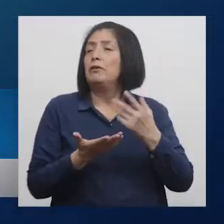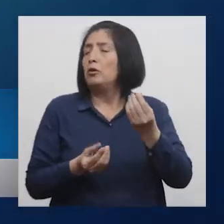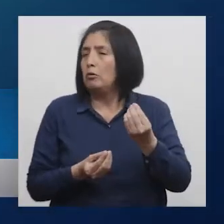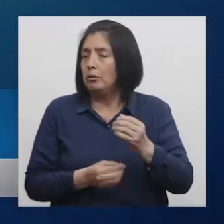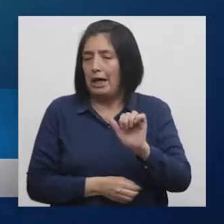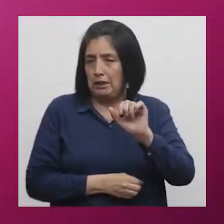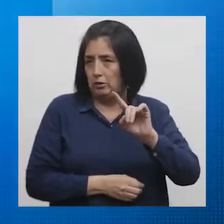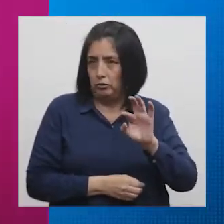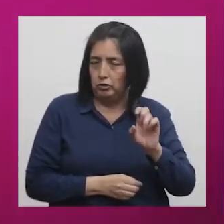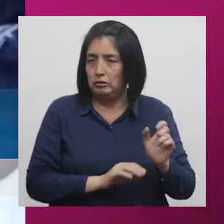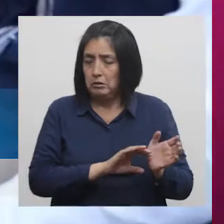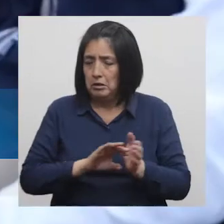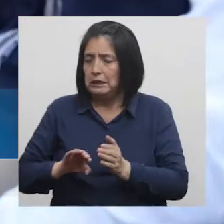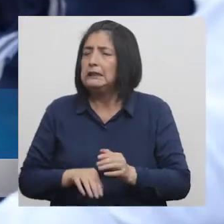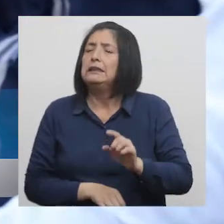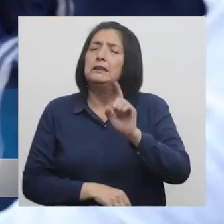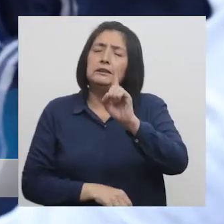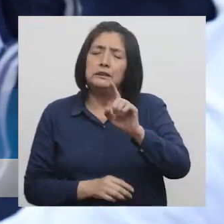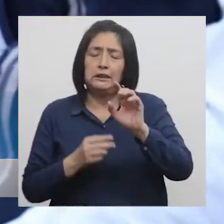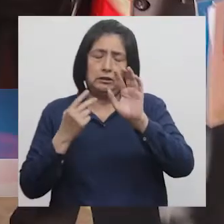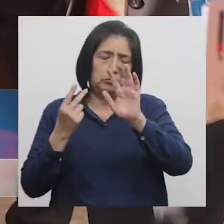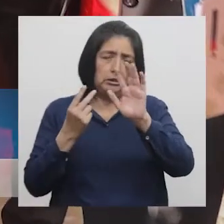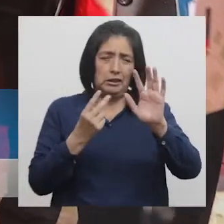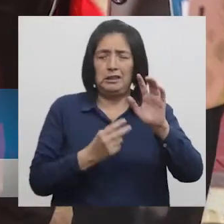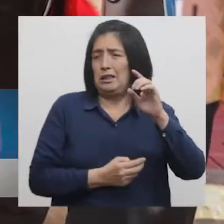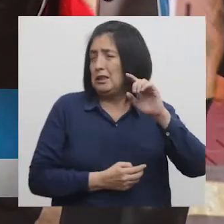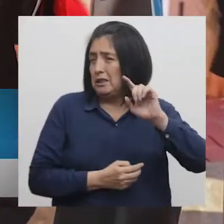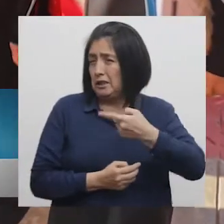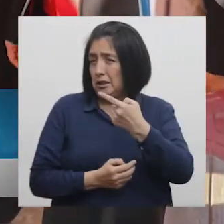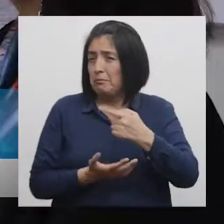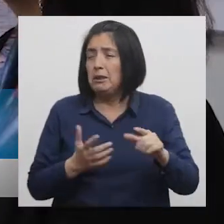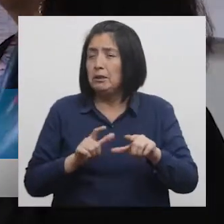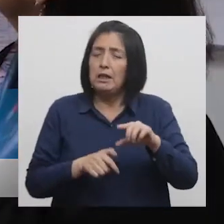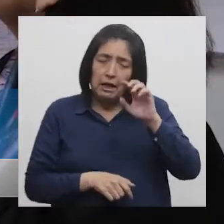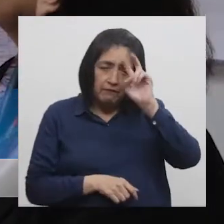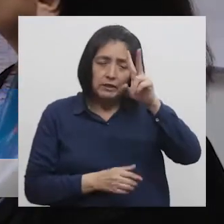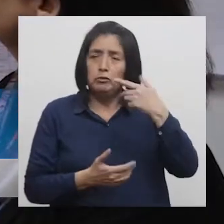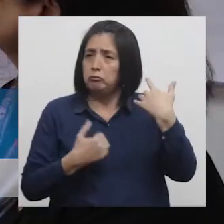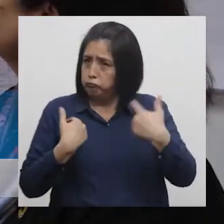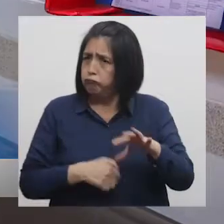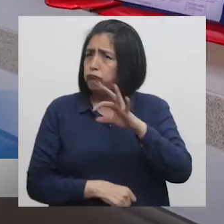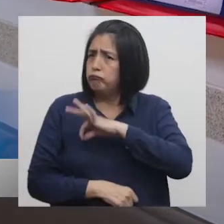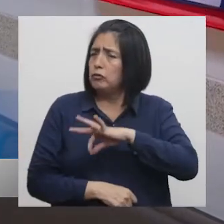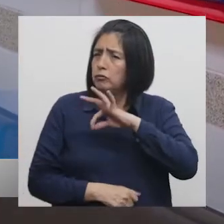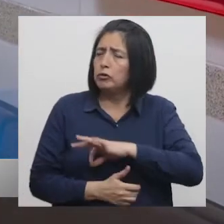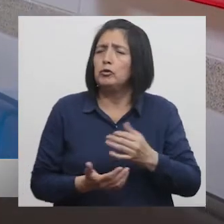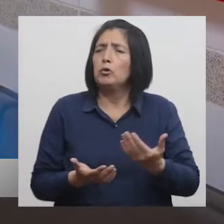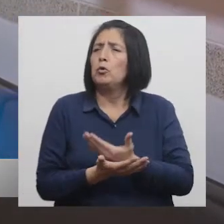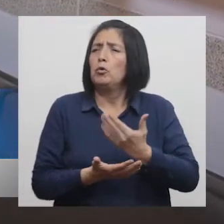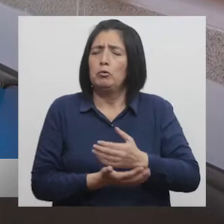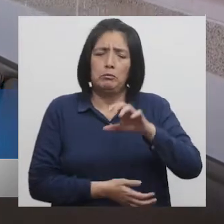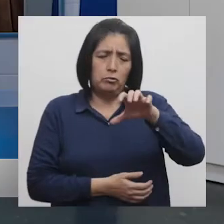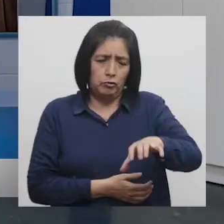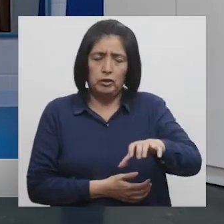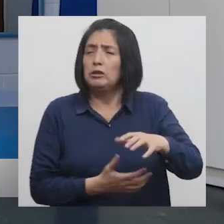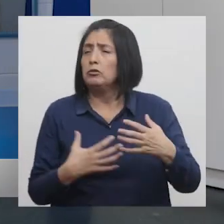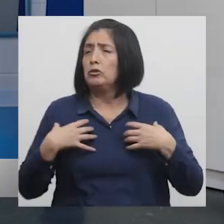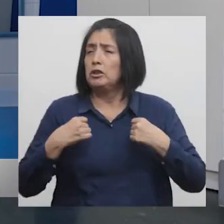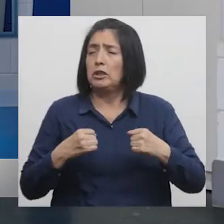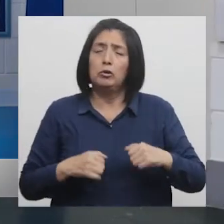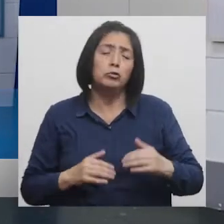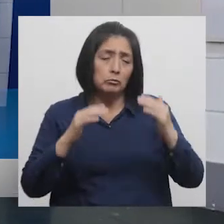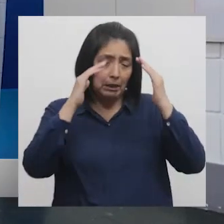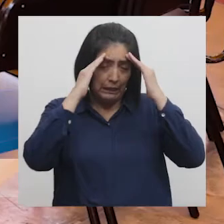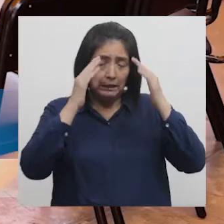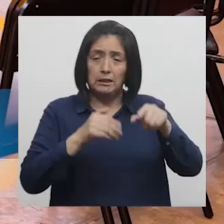operativo Android Más de 177.000 habitantes del distrito de La Victoria Serán beneficiados con el nuevo Centro de Salud Mental Comunitario